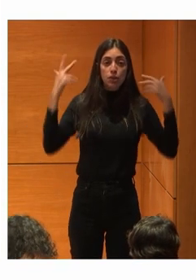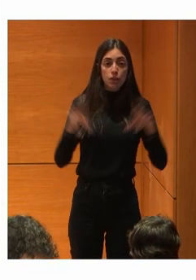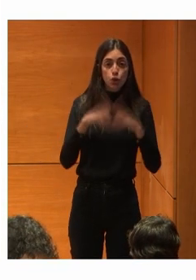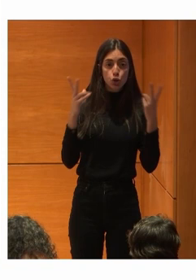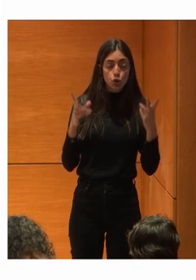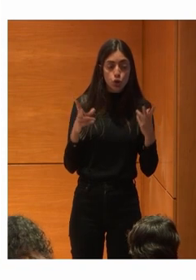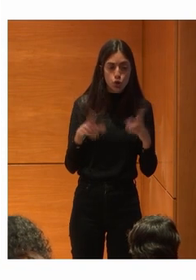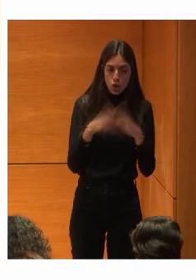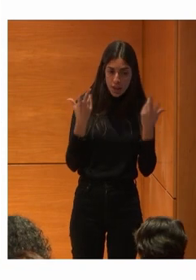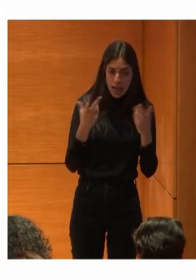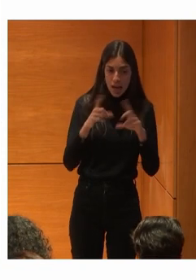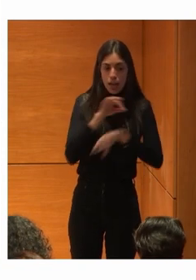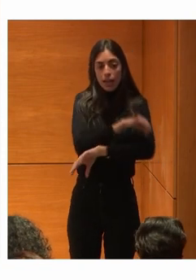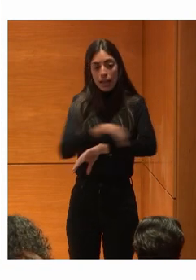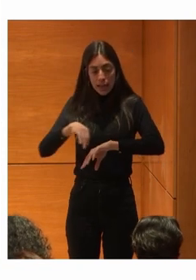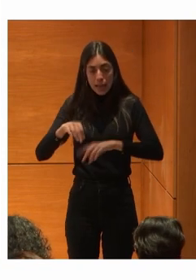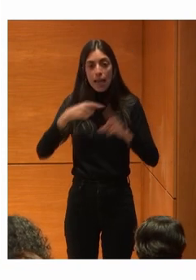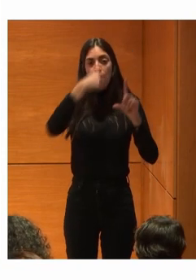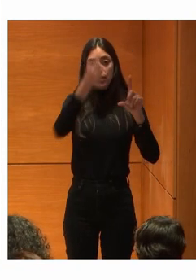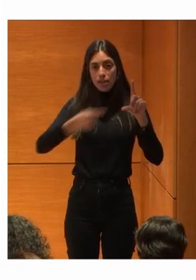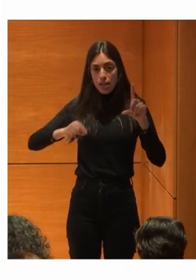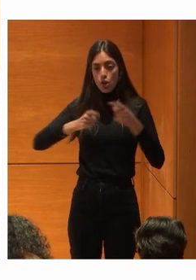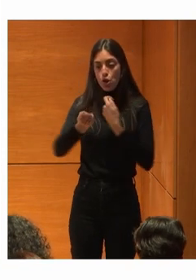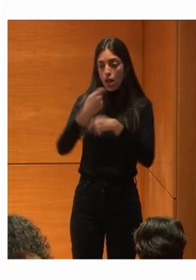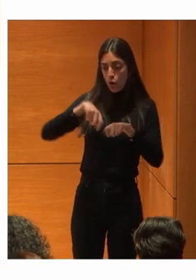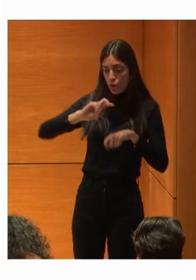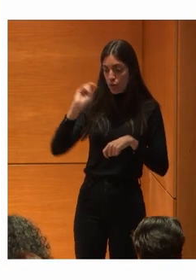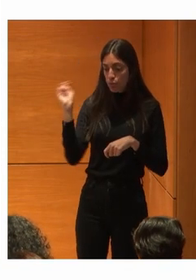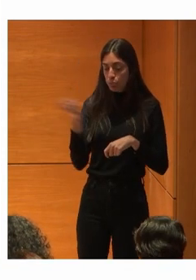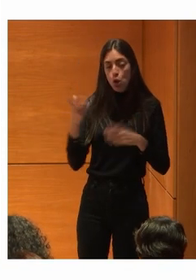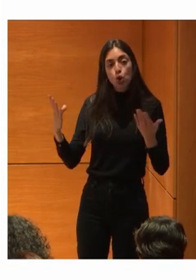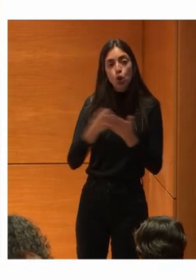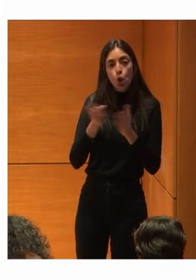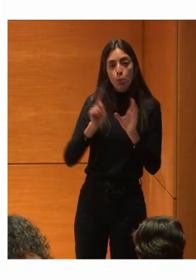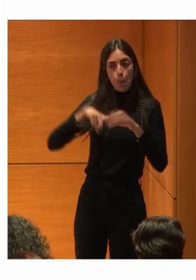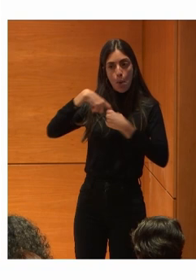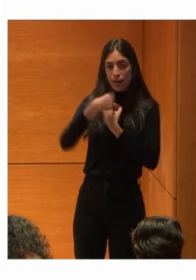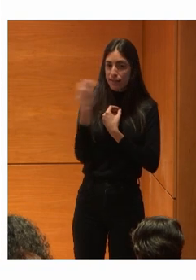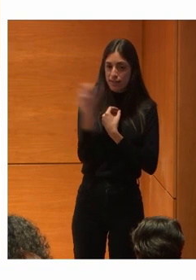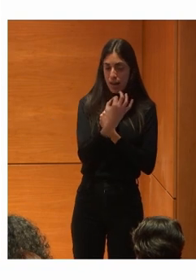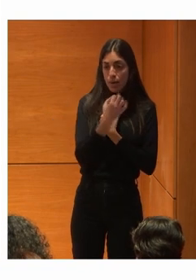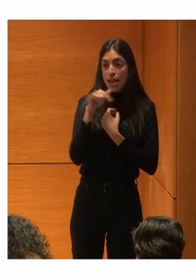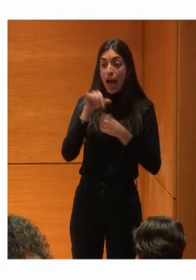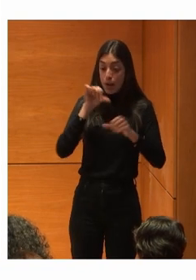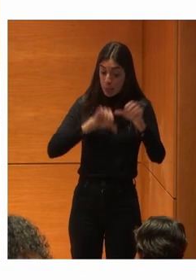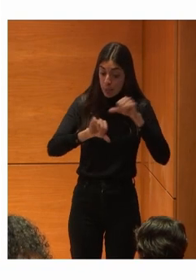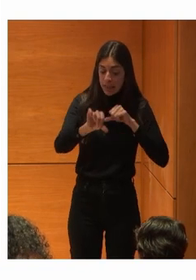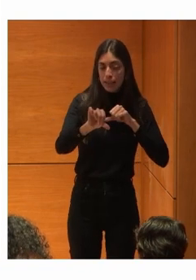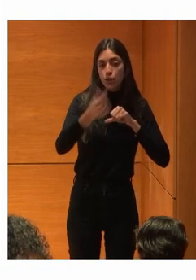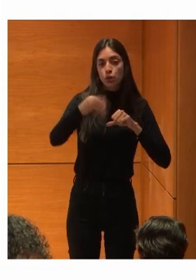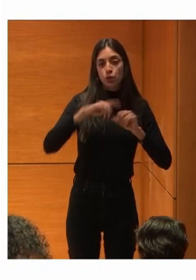Ingeniería Diseño Negocio Todas las Todas las partes Implicadas Y ahí es cuando Ya hemos empezado A coger